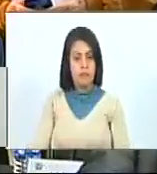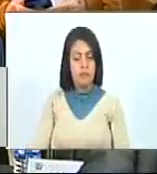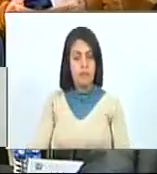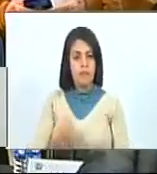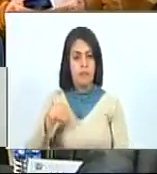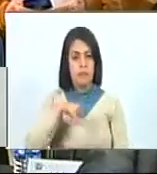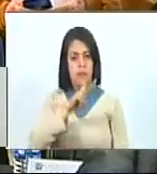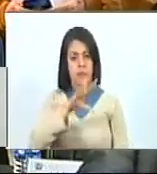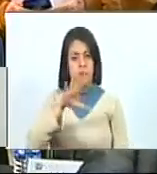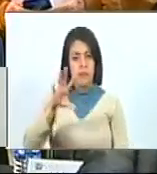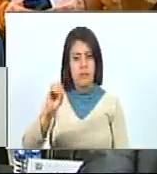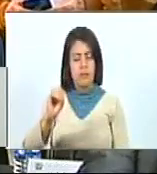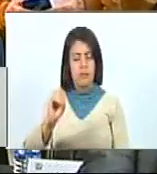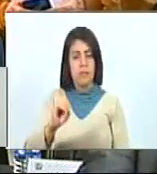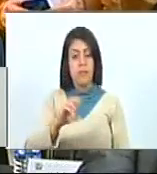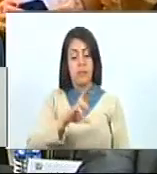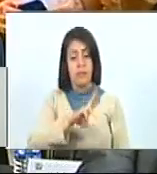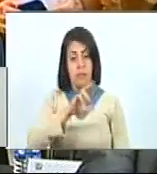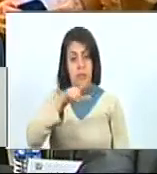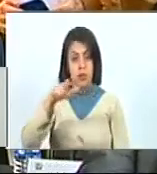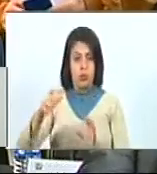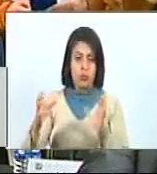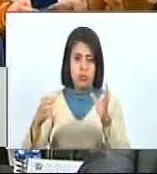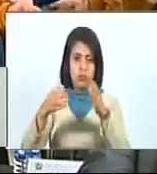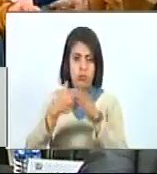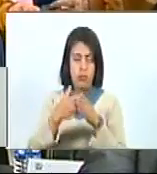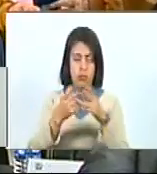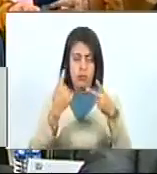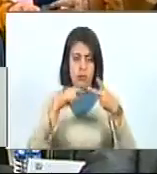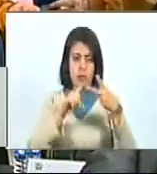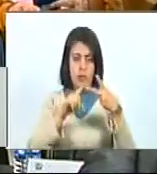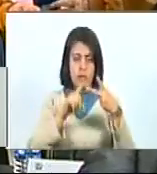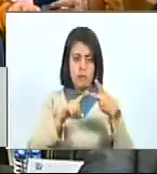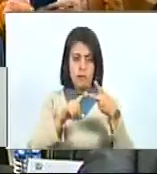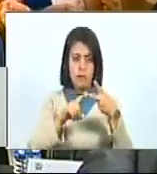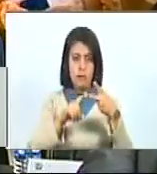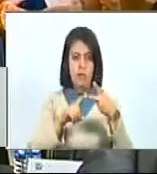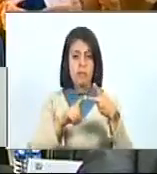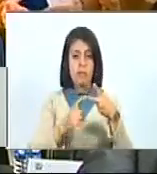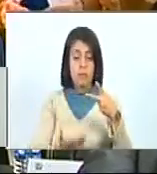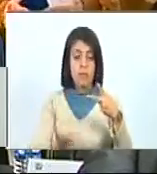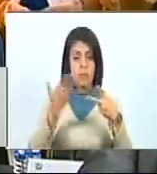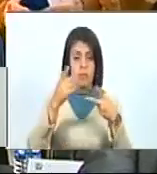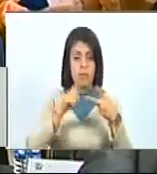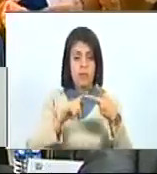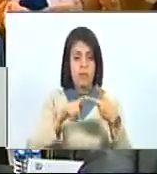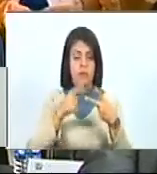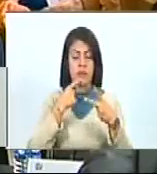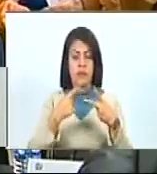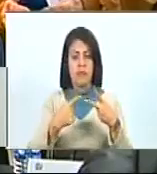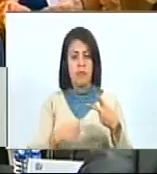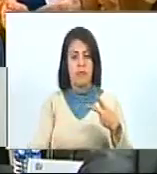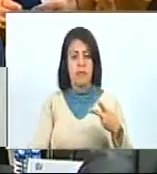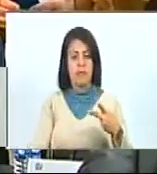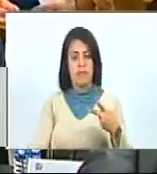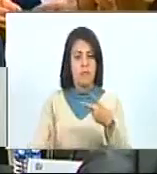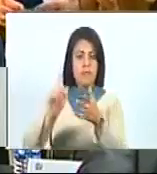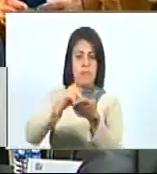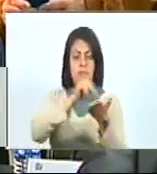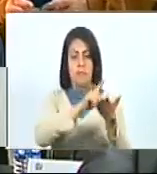unos 150 de caballería. El segundo elemento importante que destaco es la